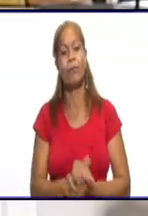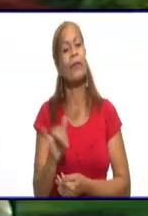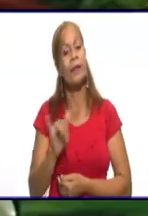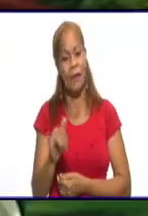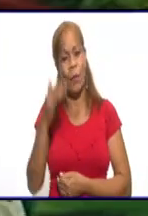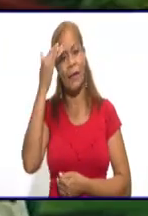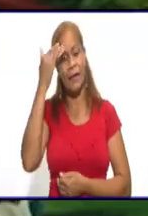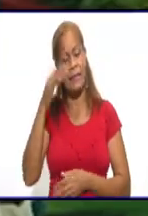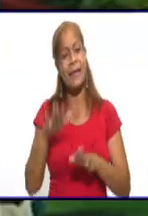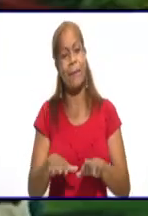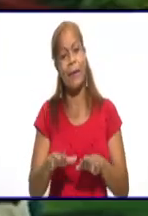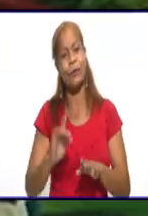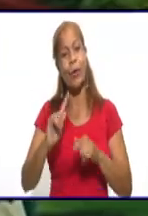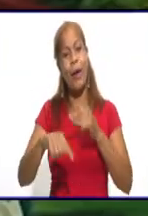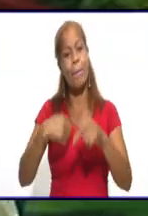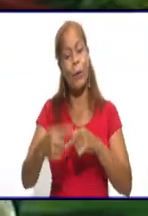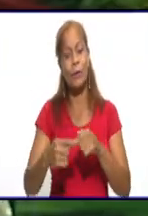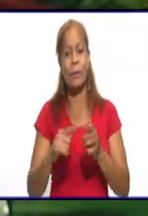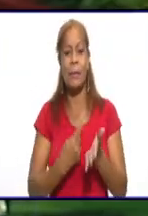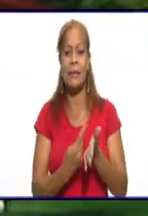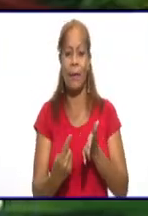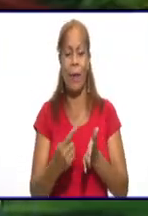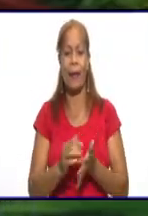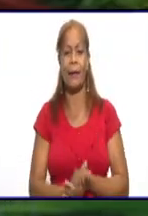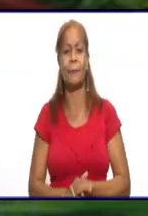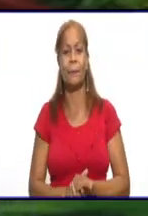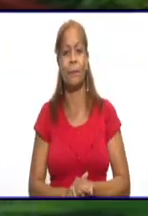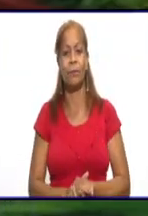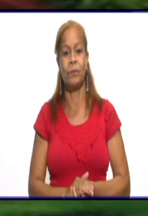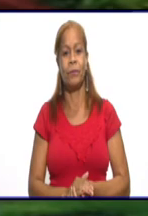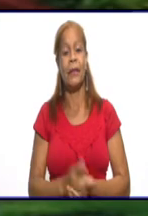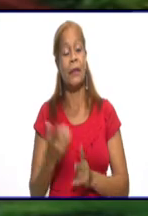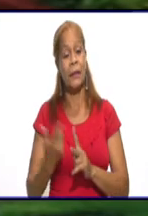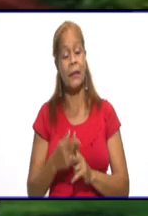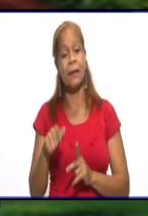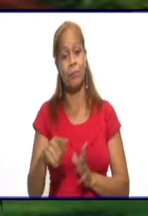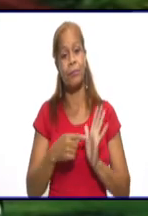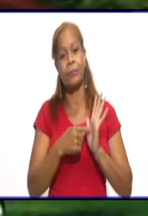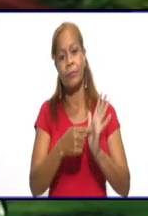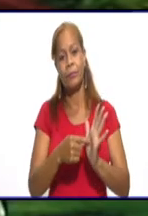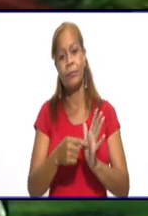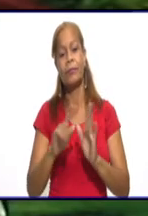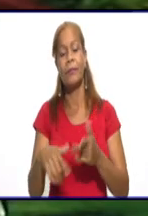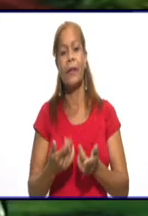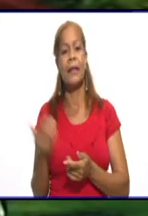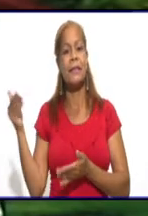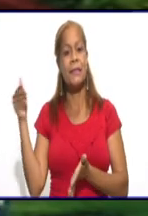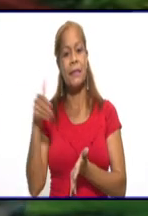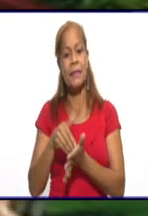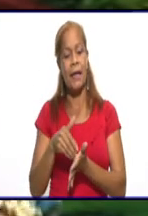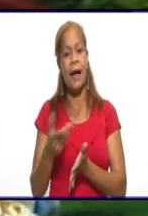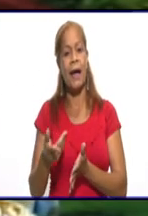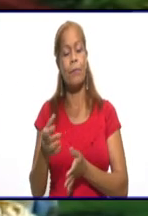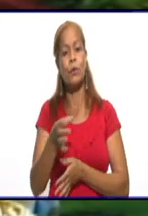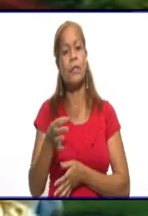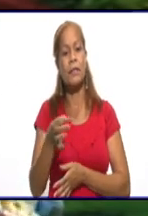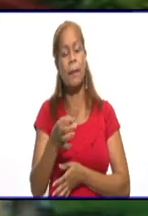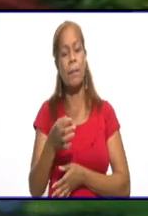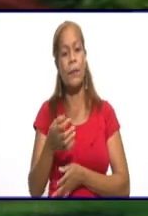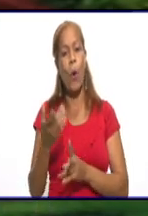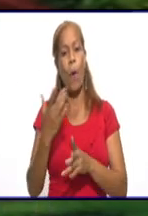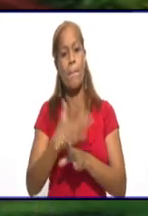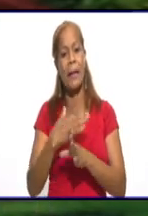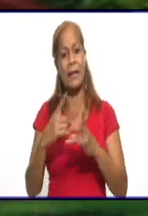esperando la próxima semana. Hacemos un alto en la conversación y les presento el siguiente material que nos llega desde el municipio de Medialuna, la tierra